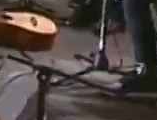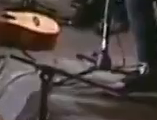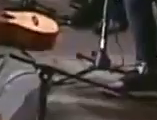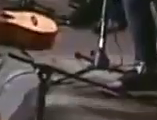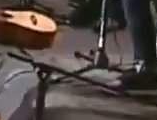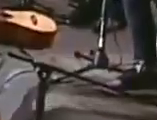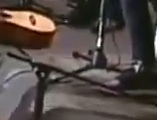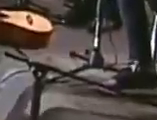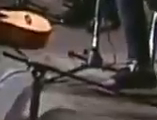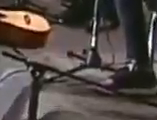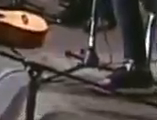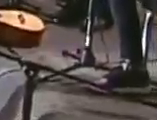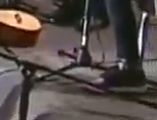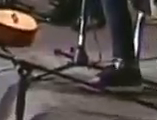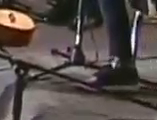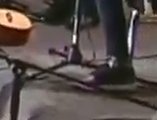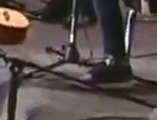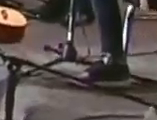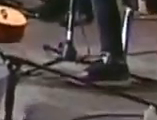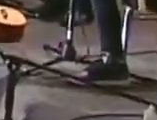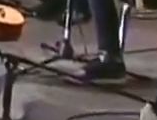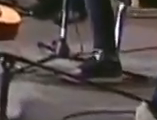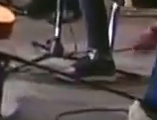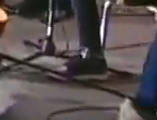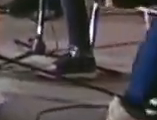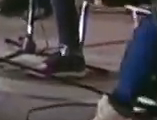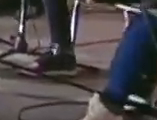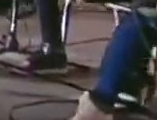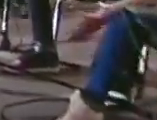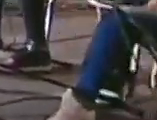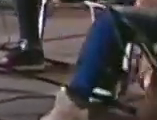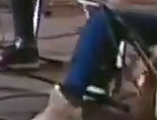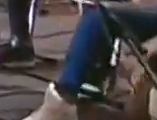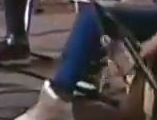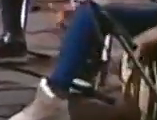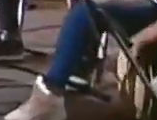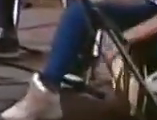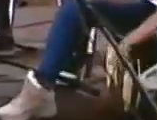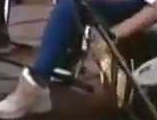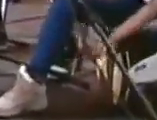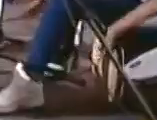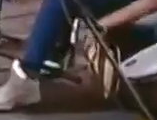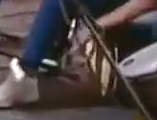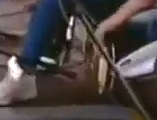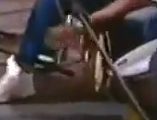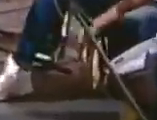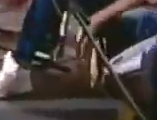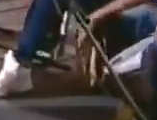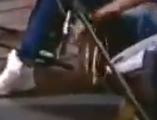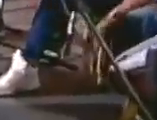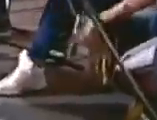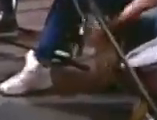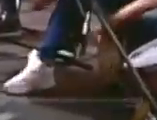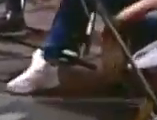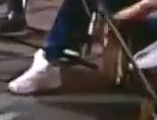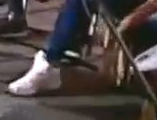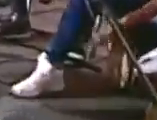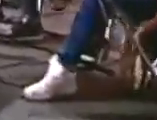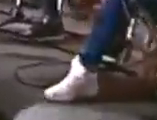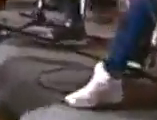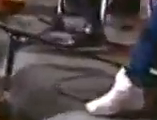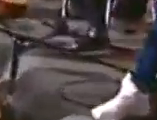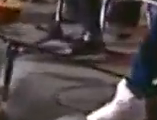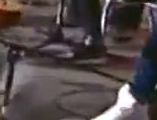está preparando planes para que se acabe el diálogo en México y que la conspiración guaidocista vuelva a sus caminos de